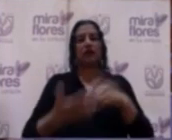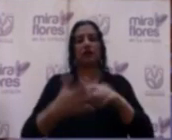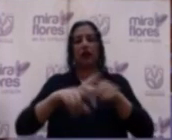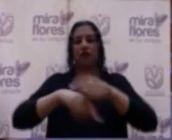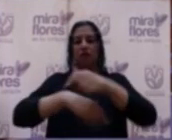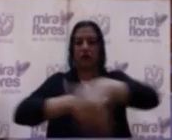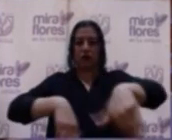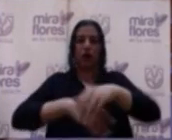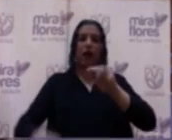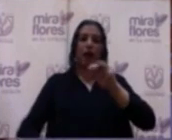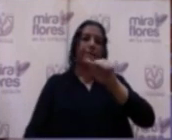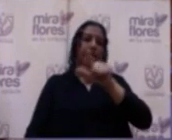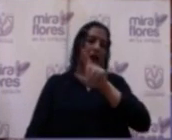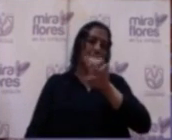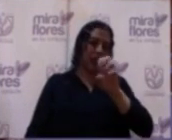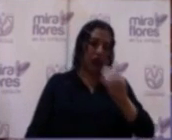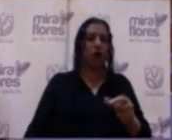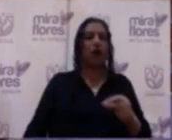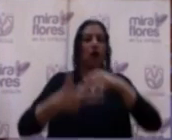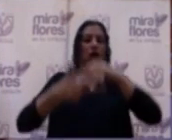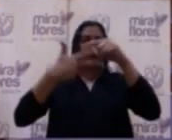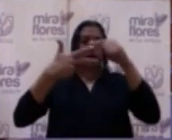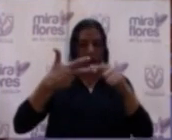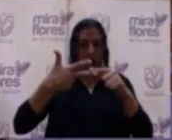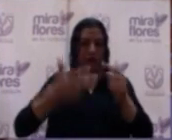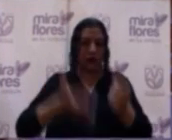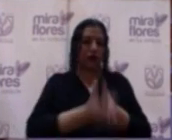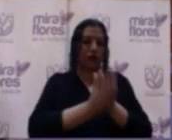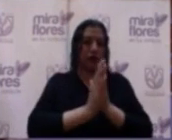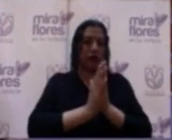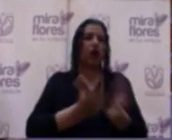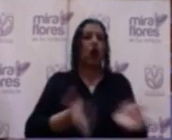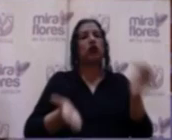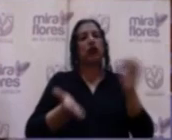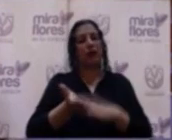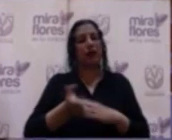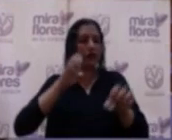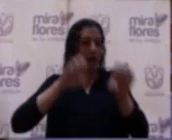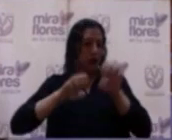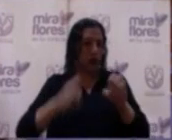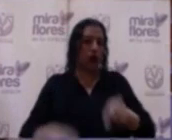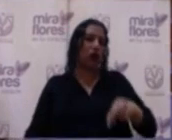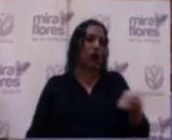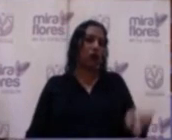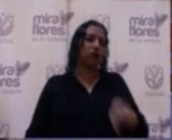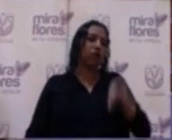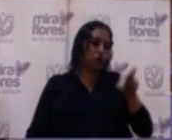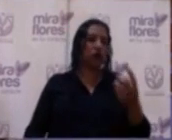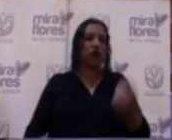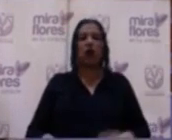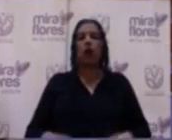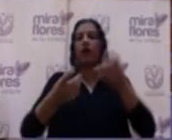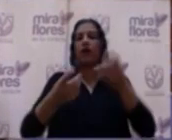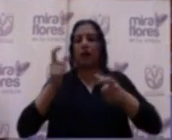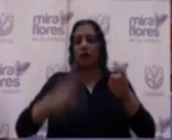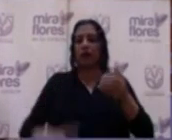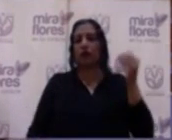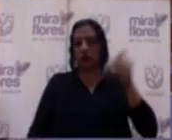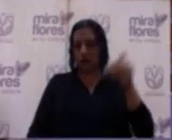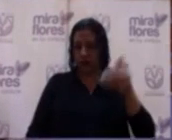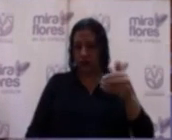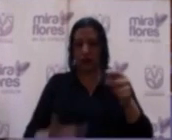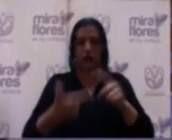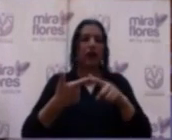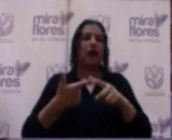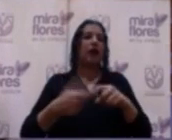Hubieron tres aspectos de esta solicitud de reconsideración. Por porcentaje de población atendida, por el